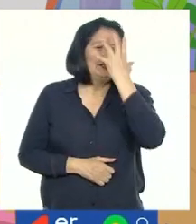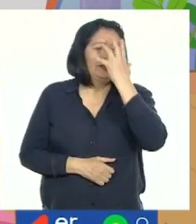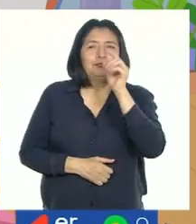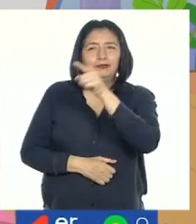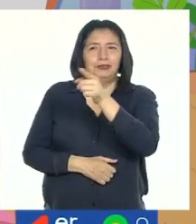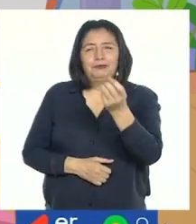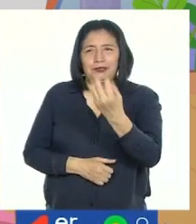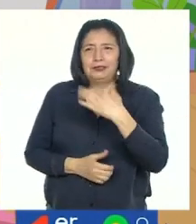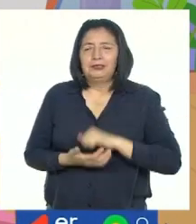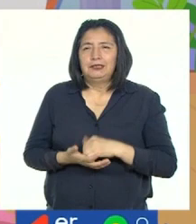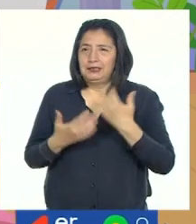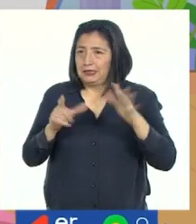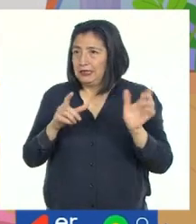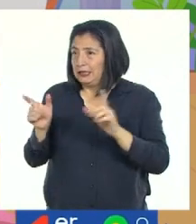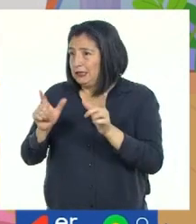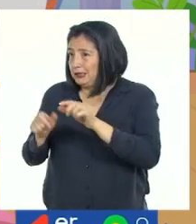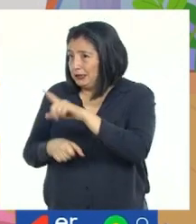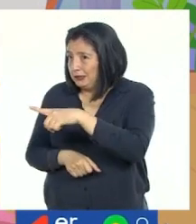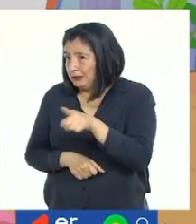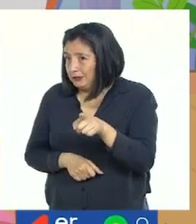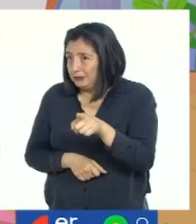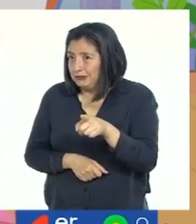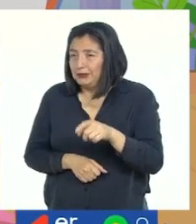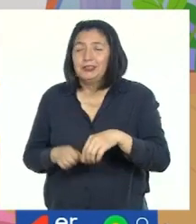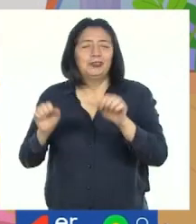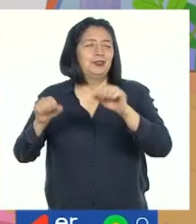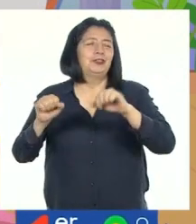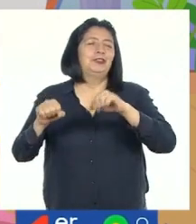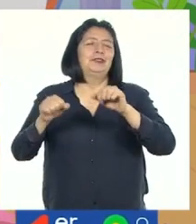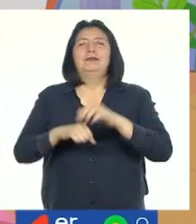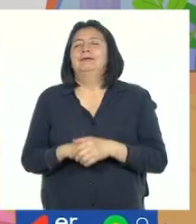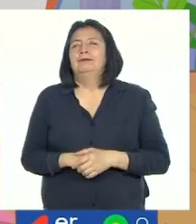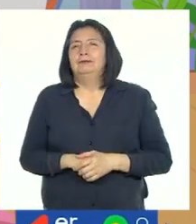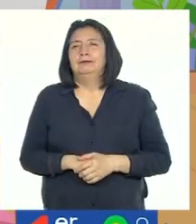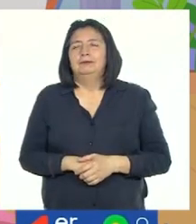adivinarán. ¿Están listas y listos? ¡Sí!